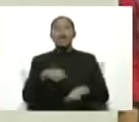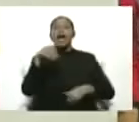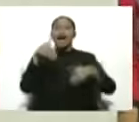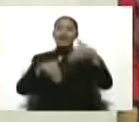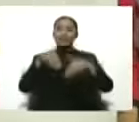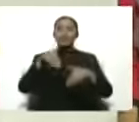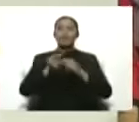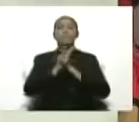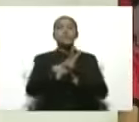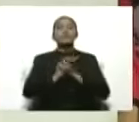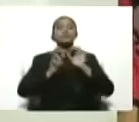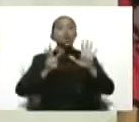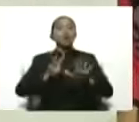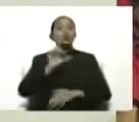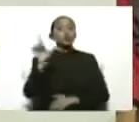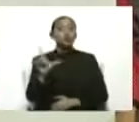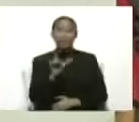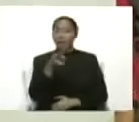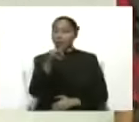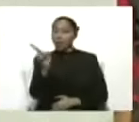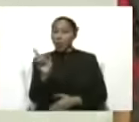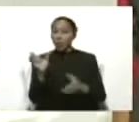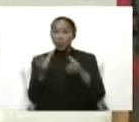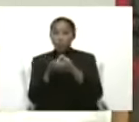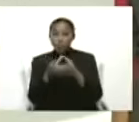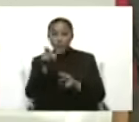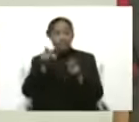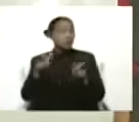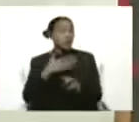julio, quieran ustedes o no quieran.